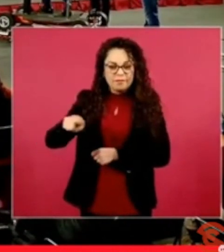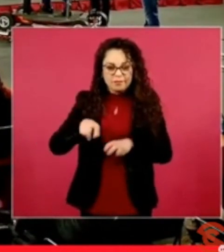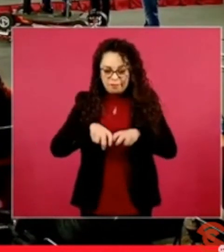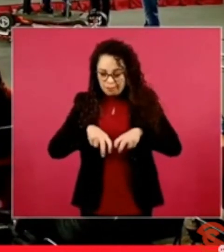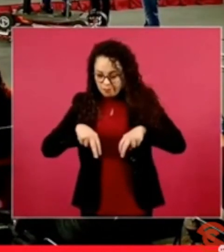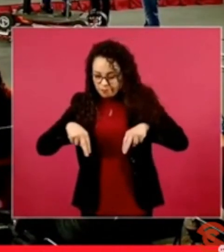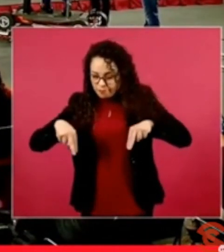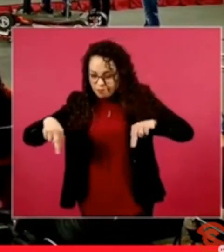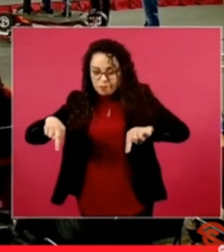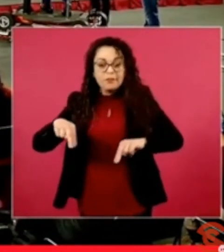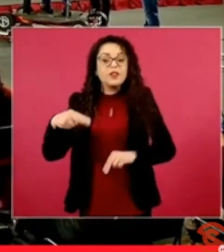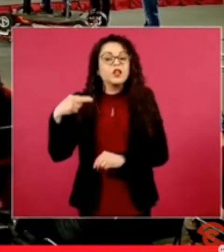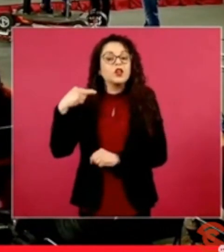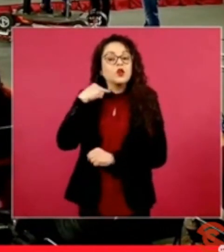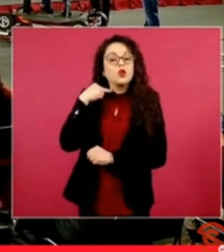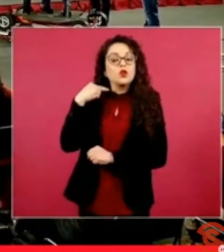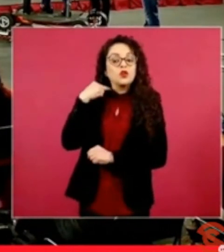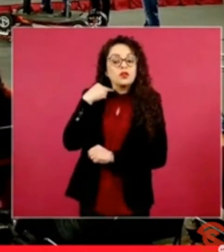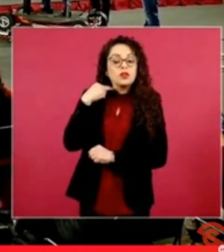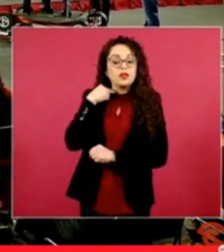así nos tratan